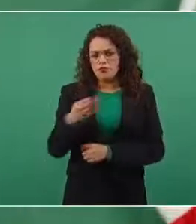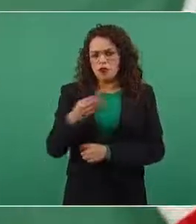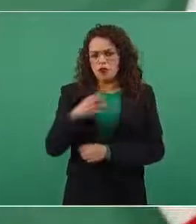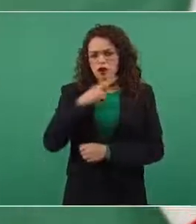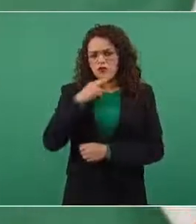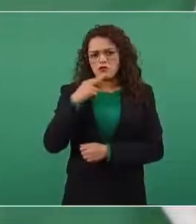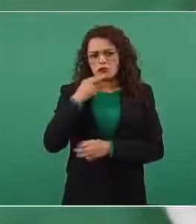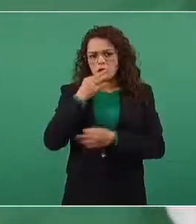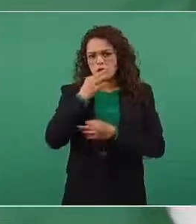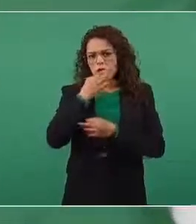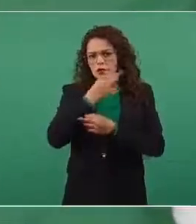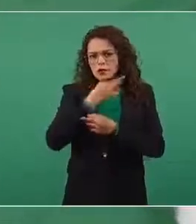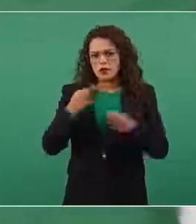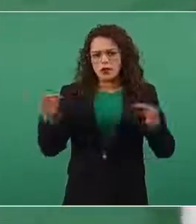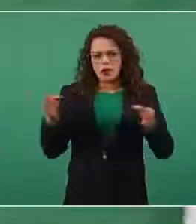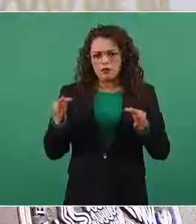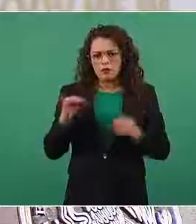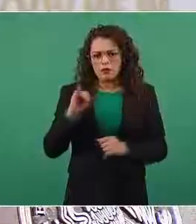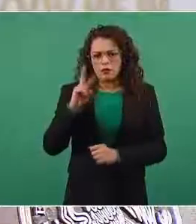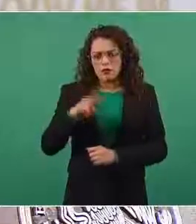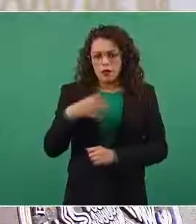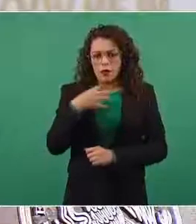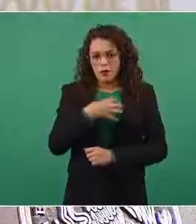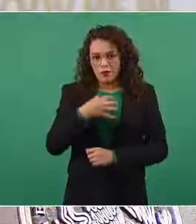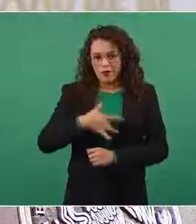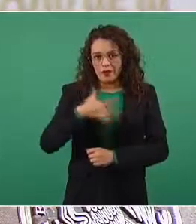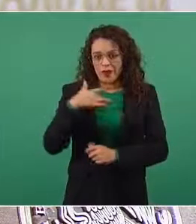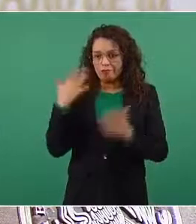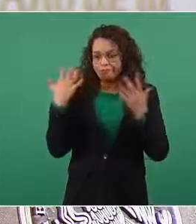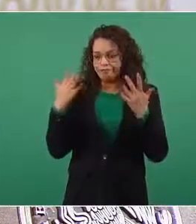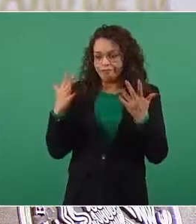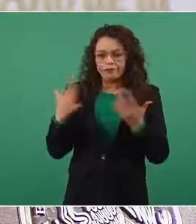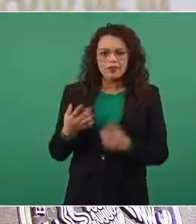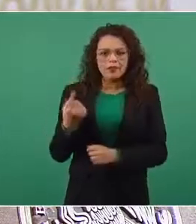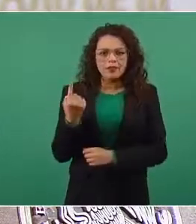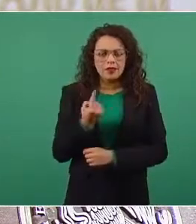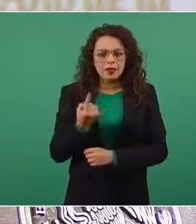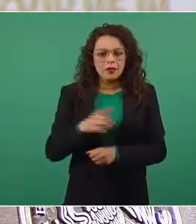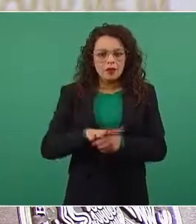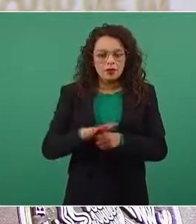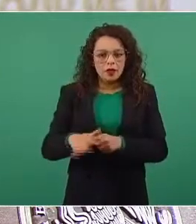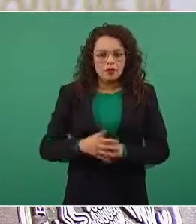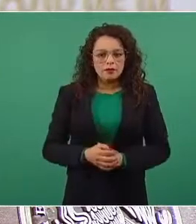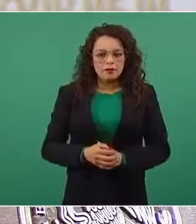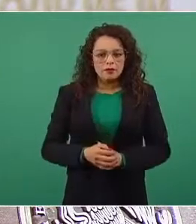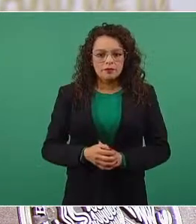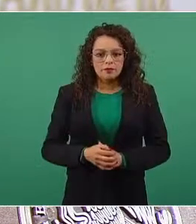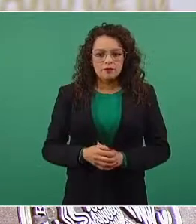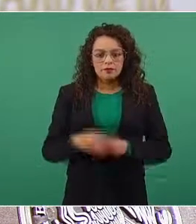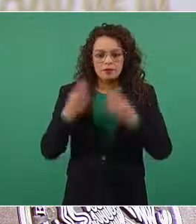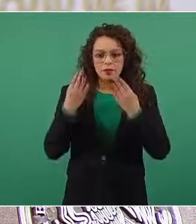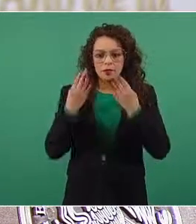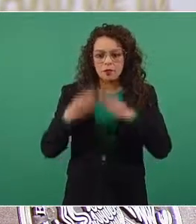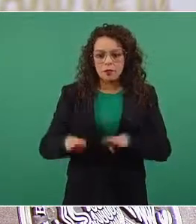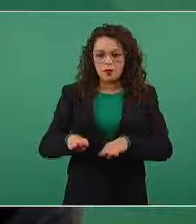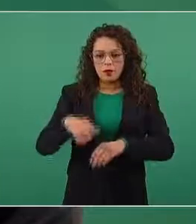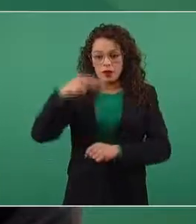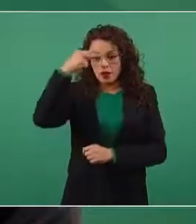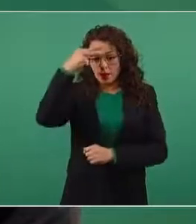no creo que perjudique a nadie, el que el Banco de México